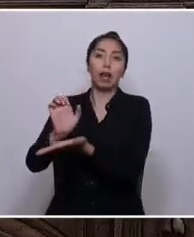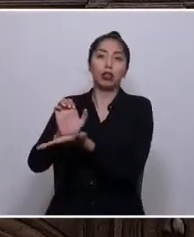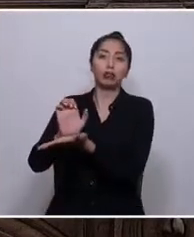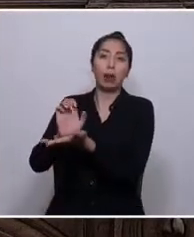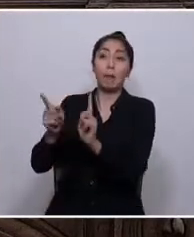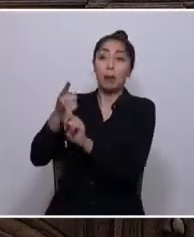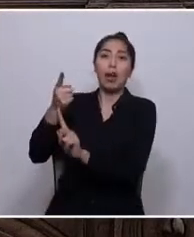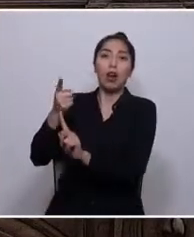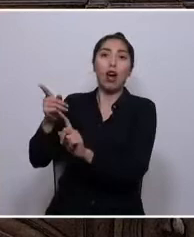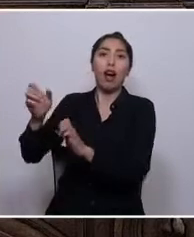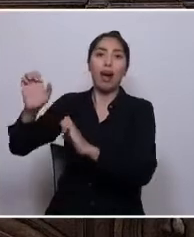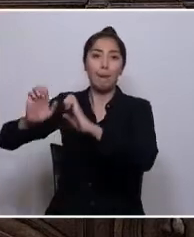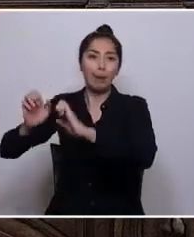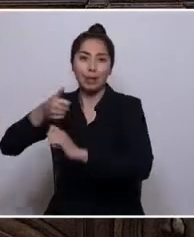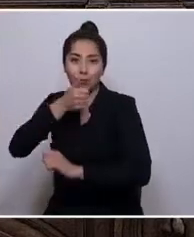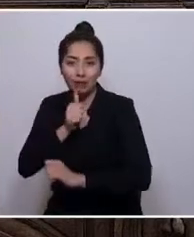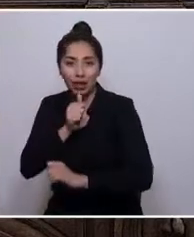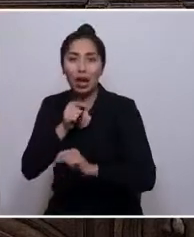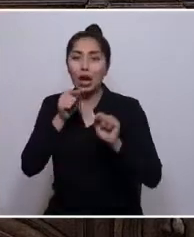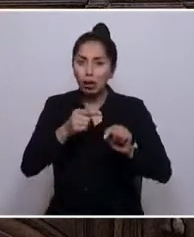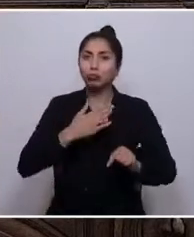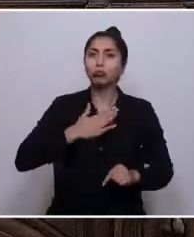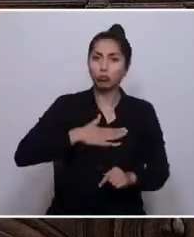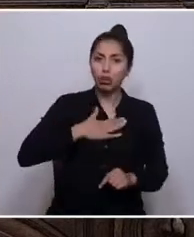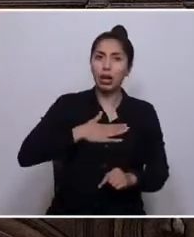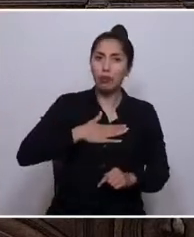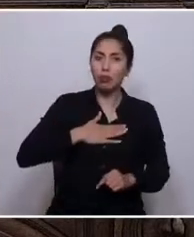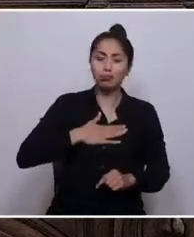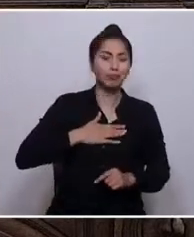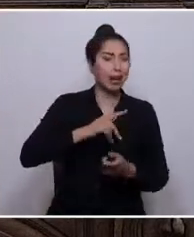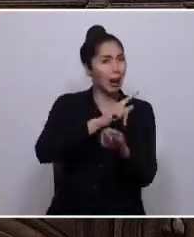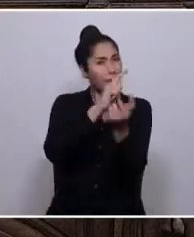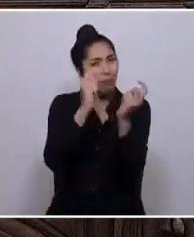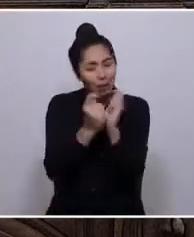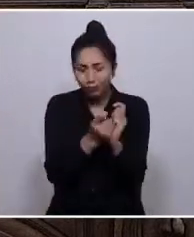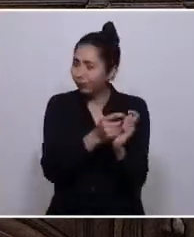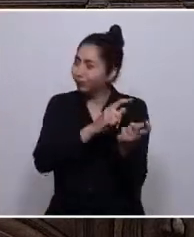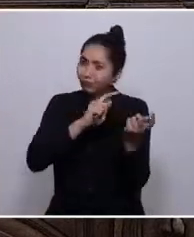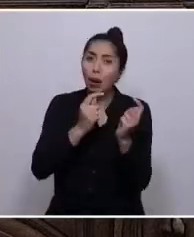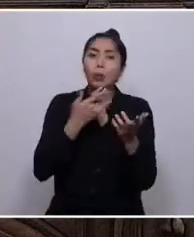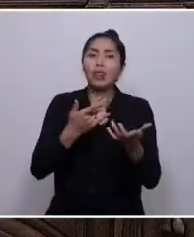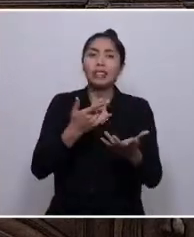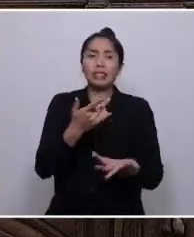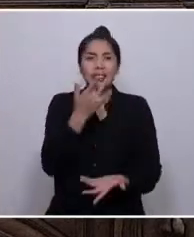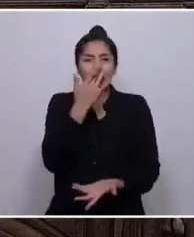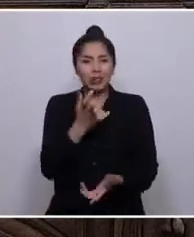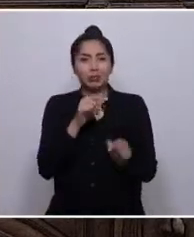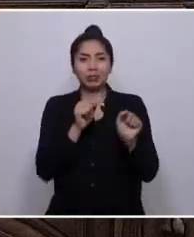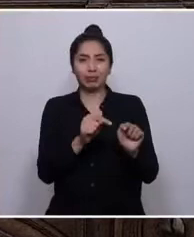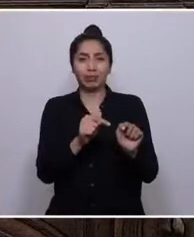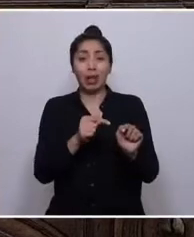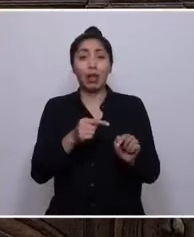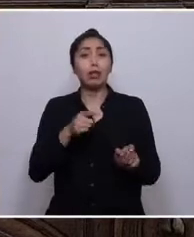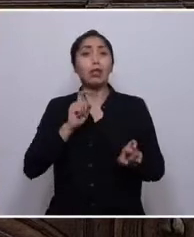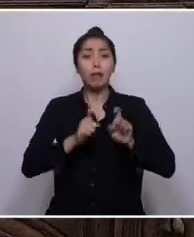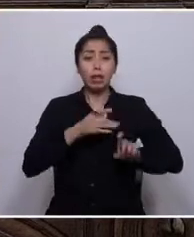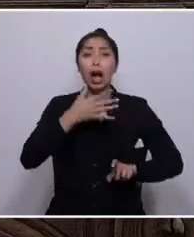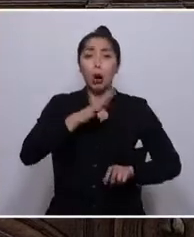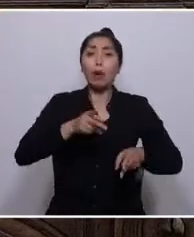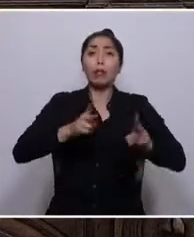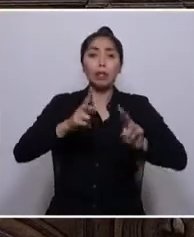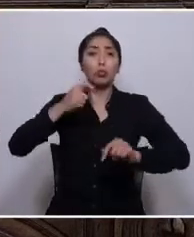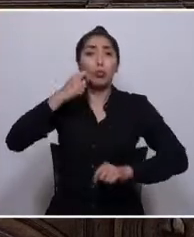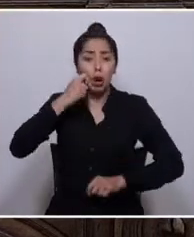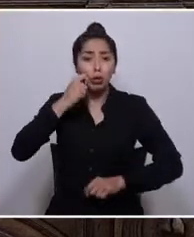Y queremos sacar de raíz porque es inhumano, porque es cruel. Llegamos a defender el agua como un derecho humano. Debemos